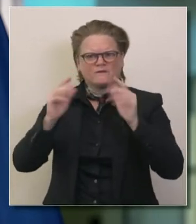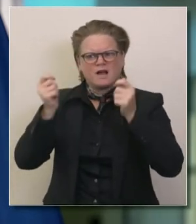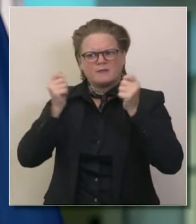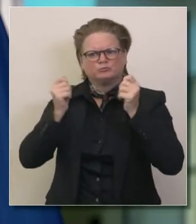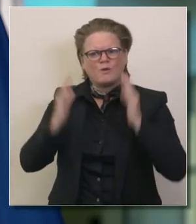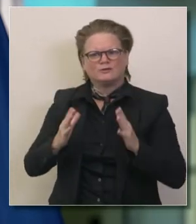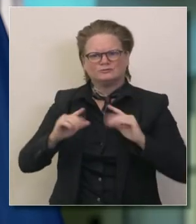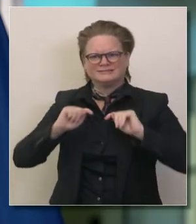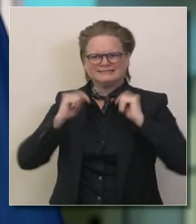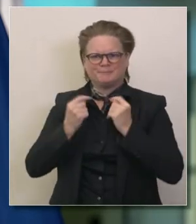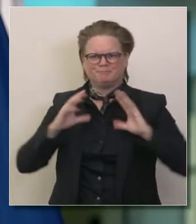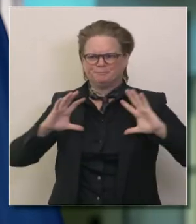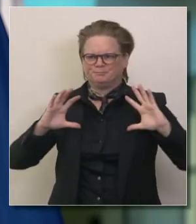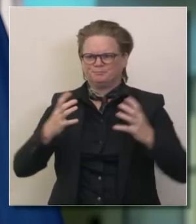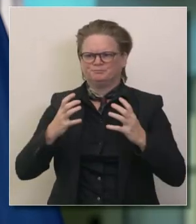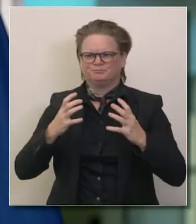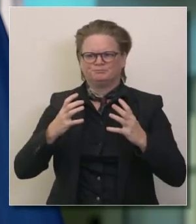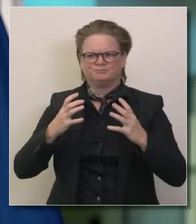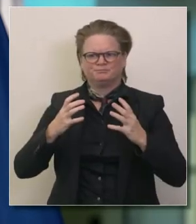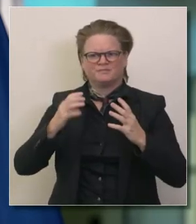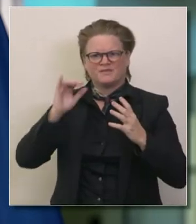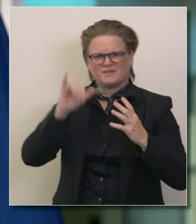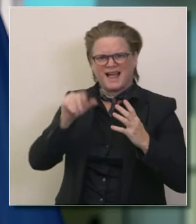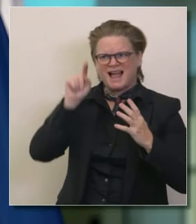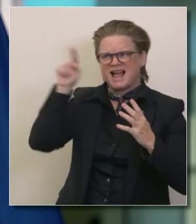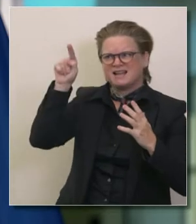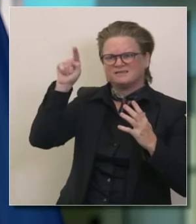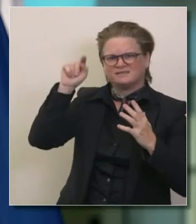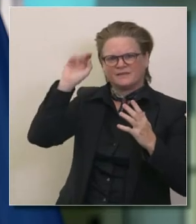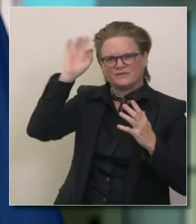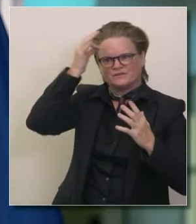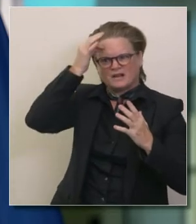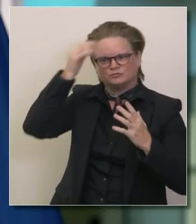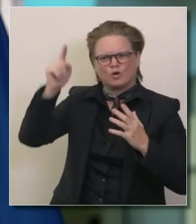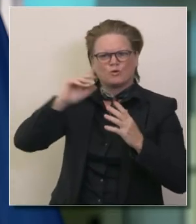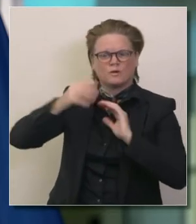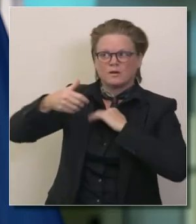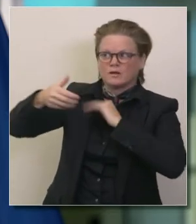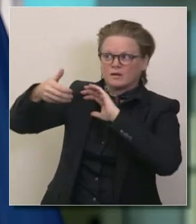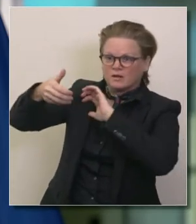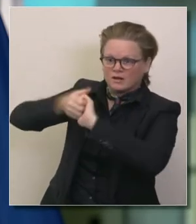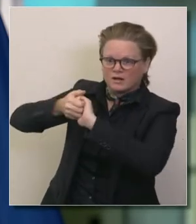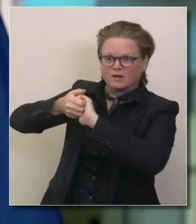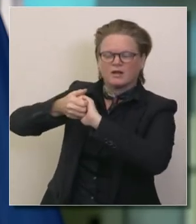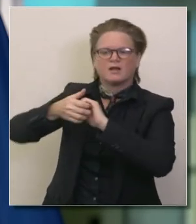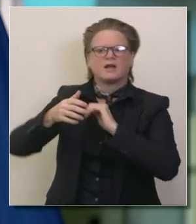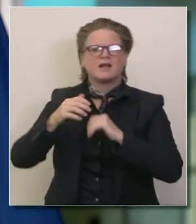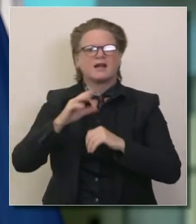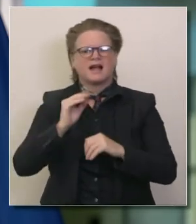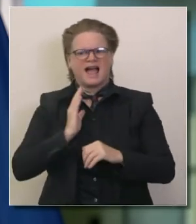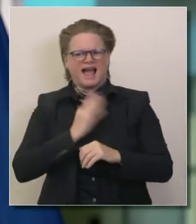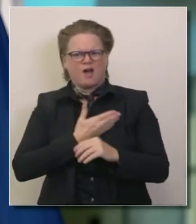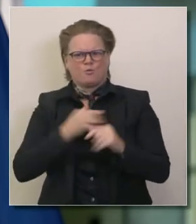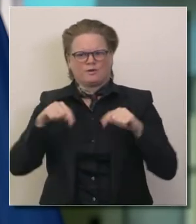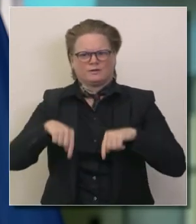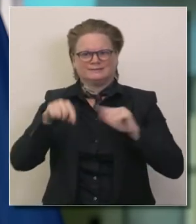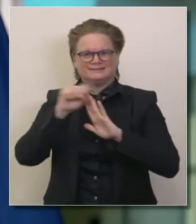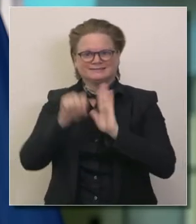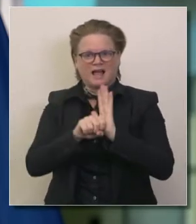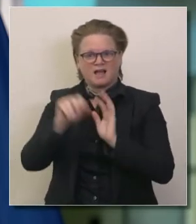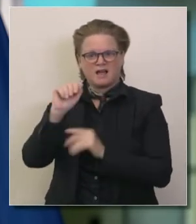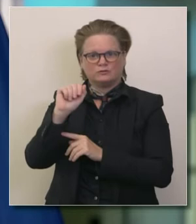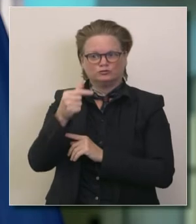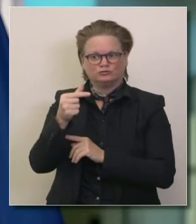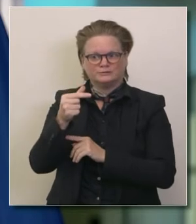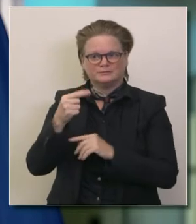una genial administración y un socio genial también con este con nuestro procurador general me siento